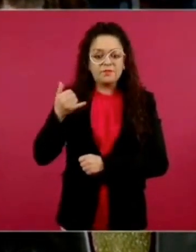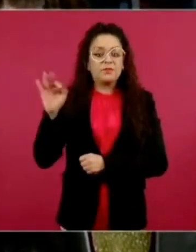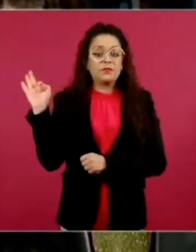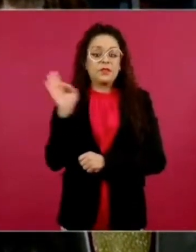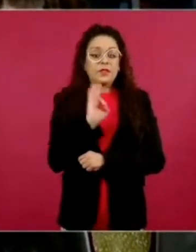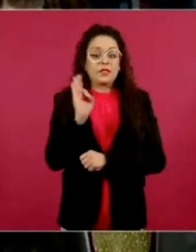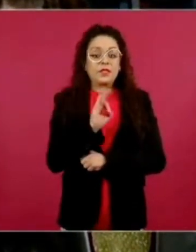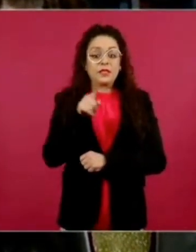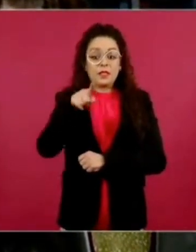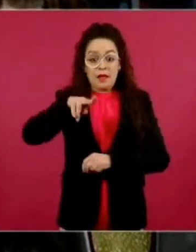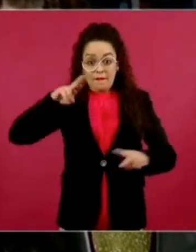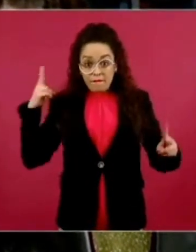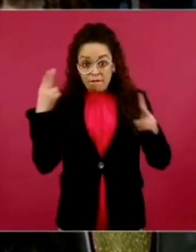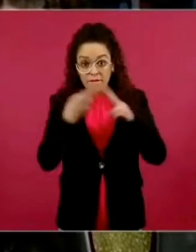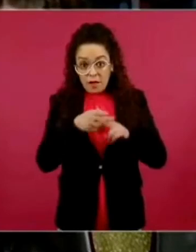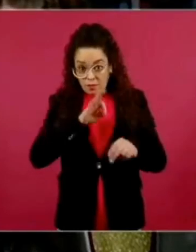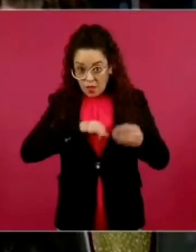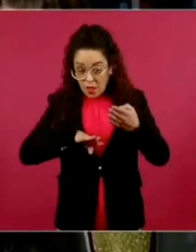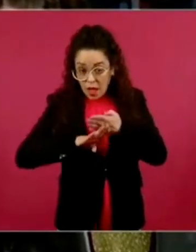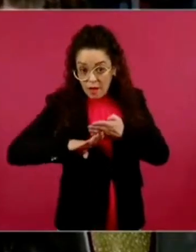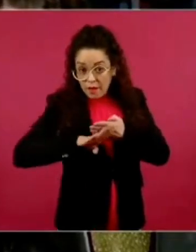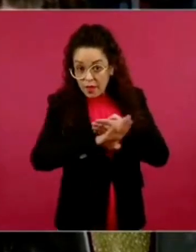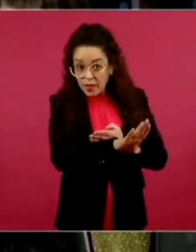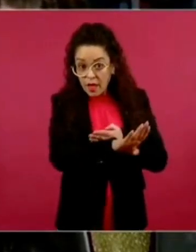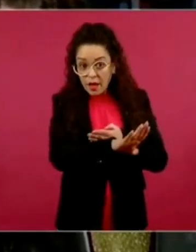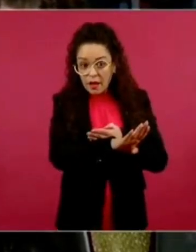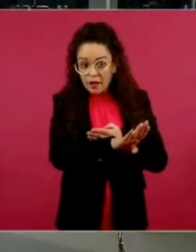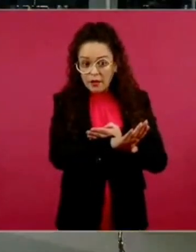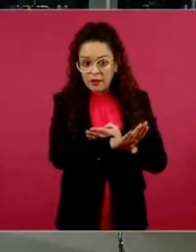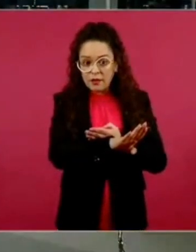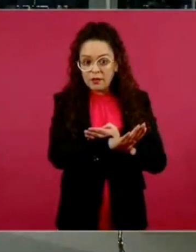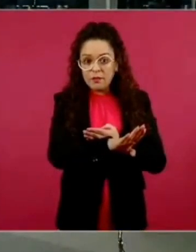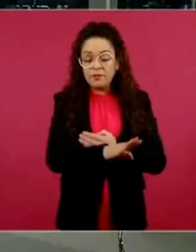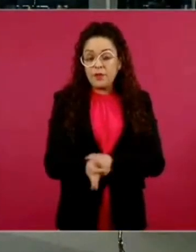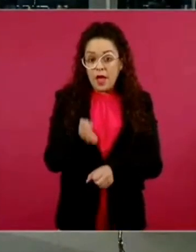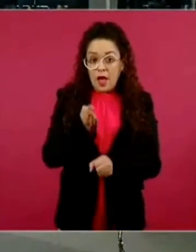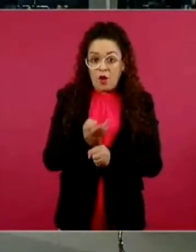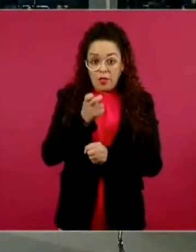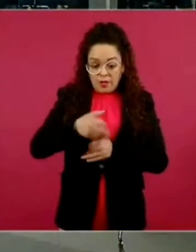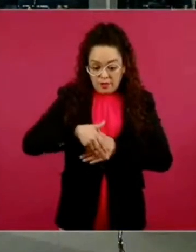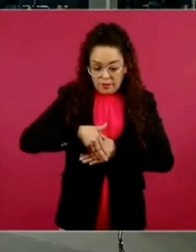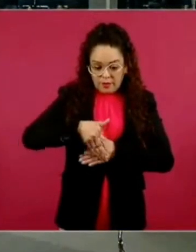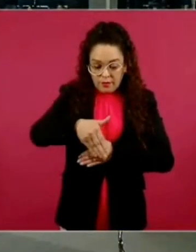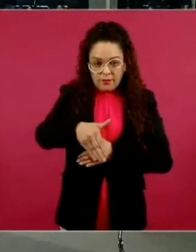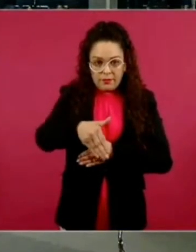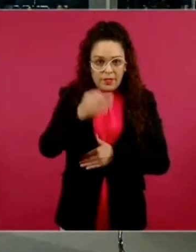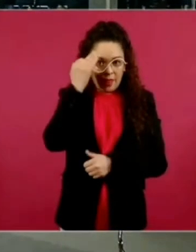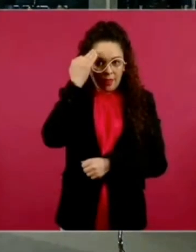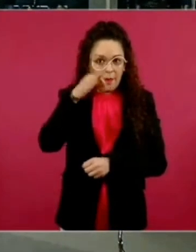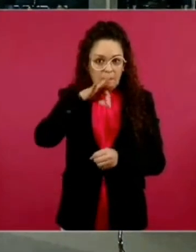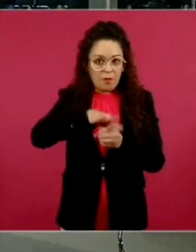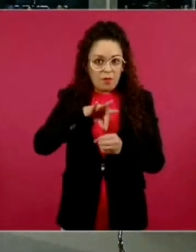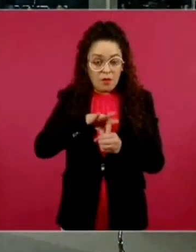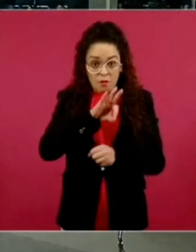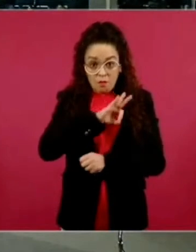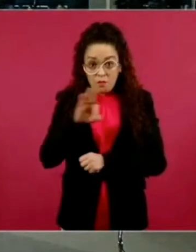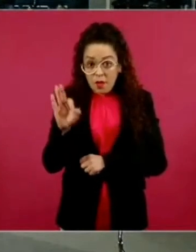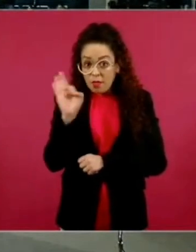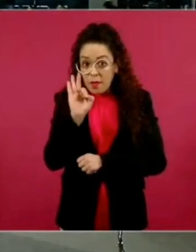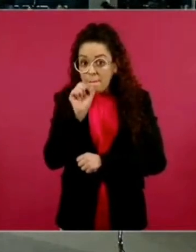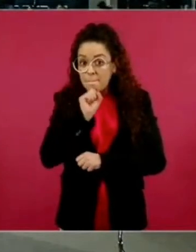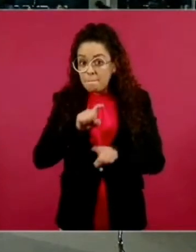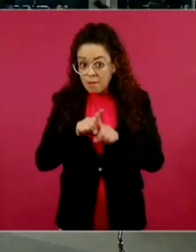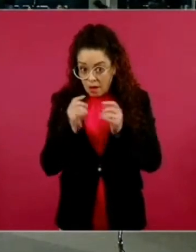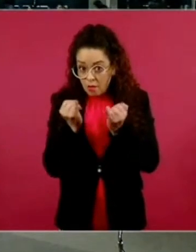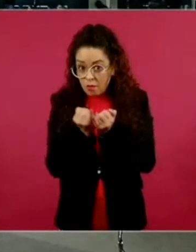de asesinatos y si en el actual proceso electoral se puede dar este panorama. Sí, está